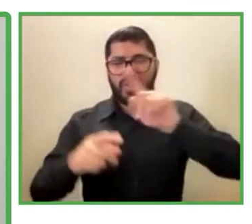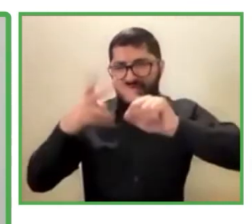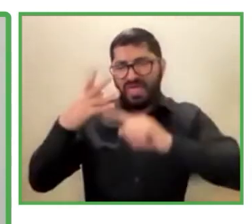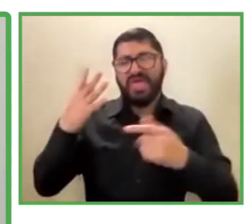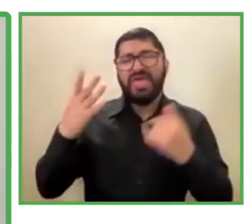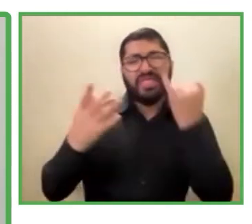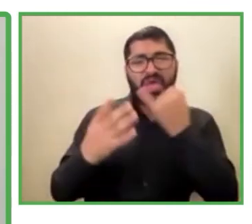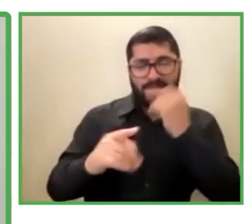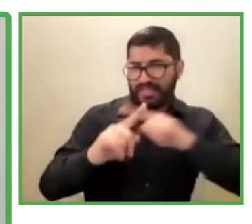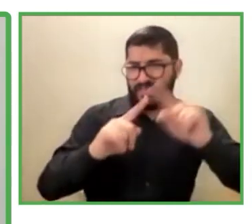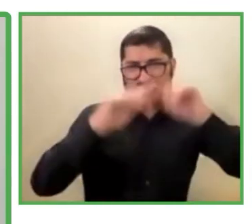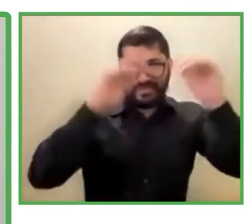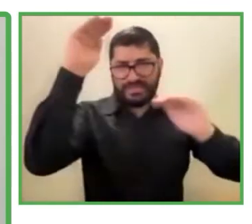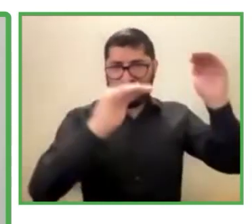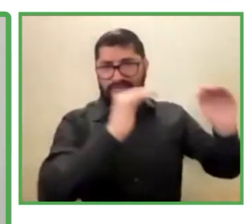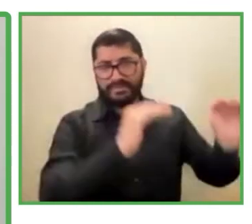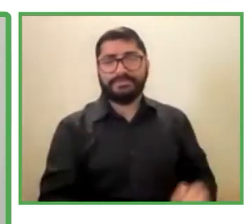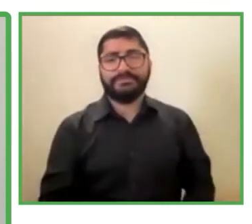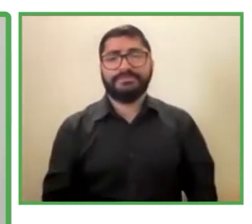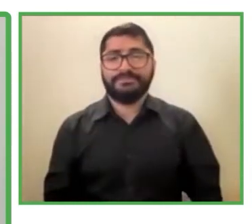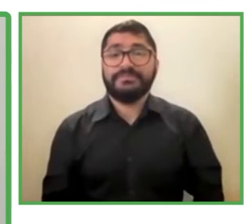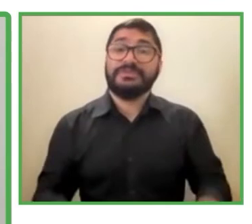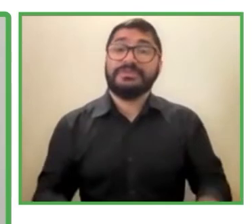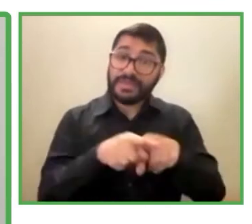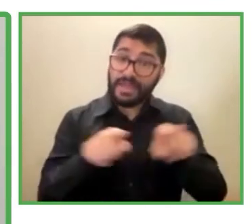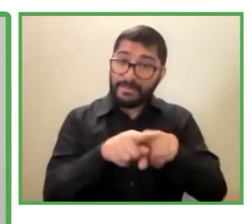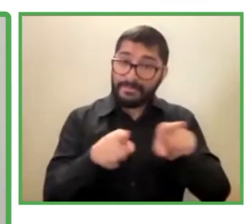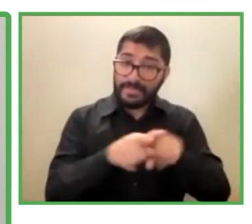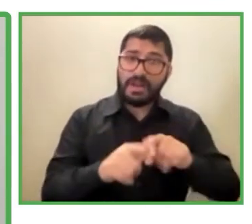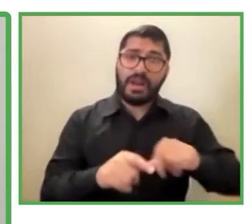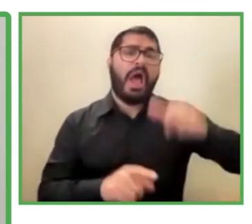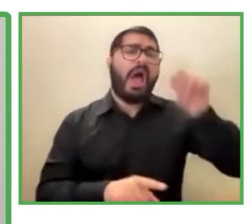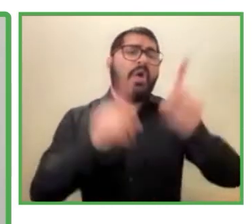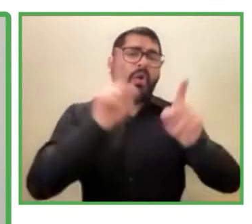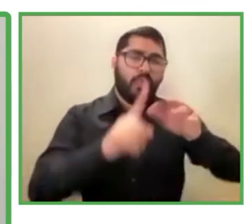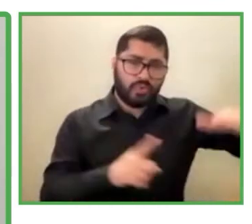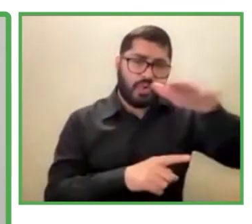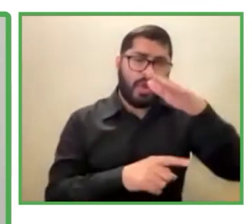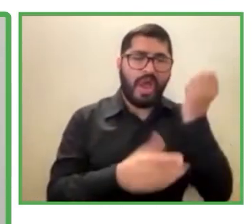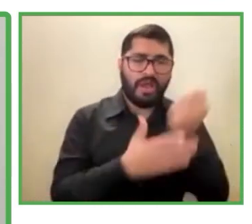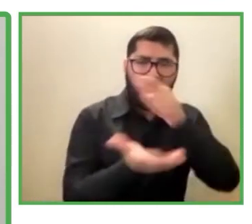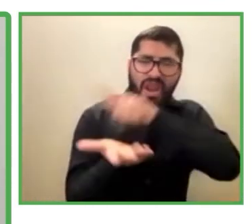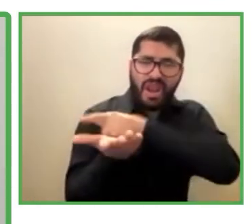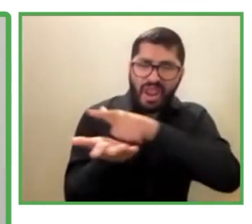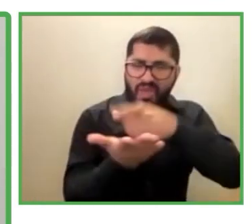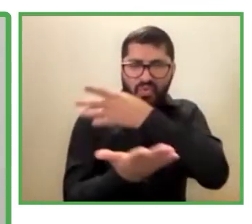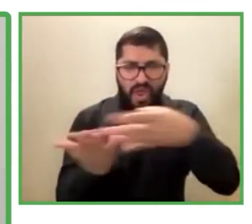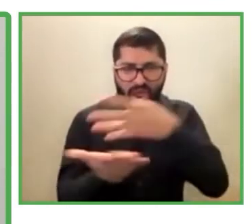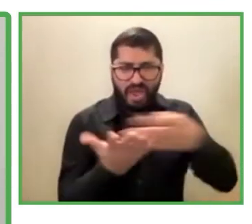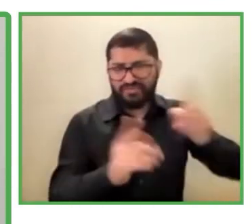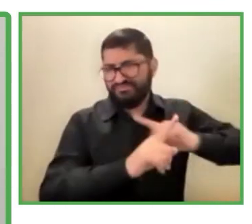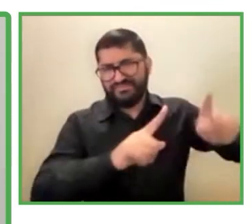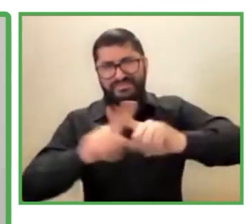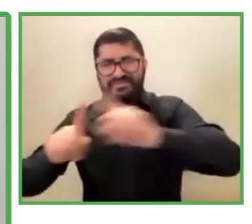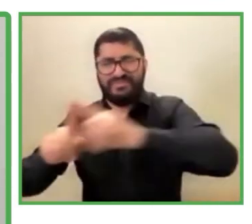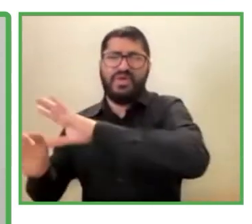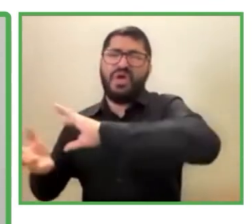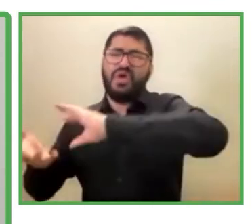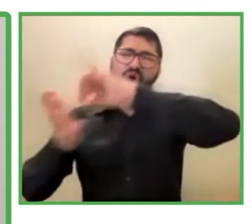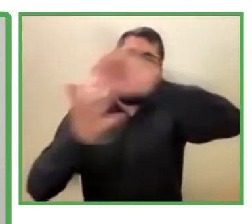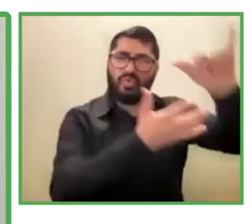algún país para que pueda ser totalmente entendible y además también tenemos un buzón de